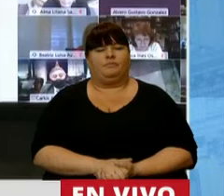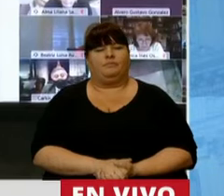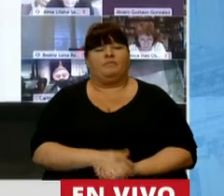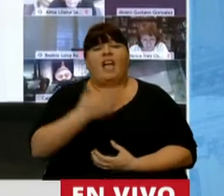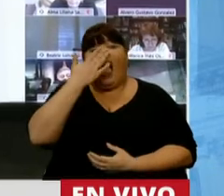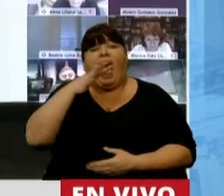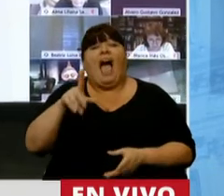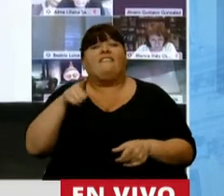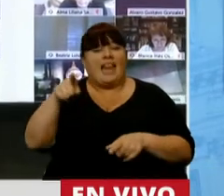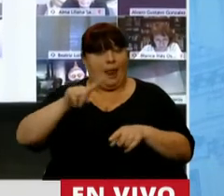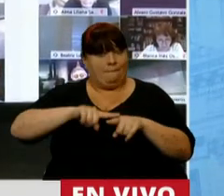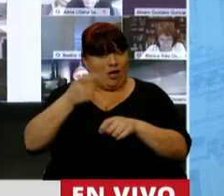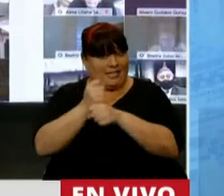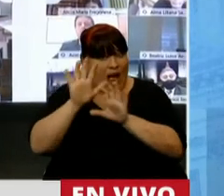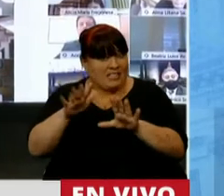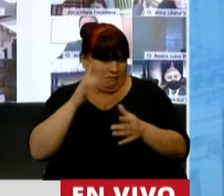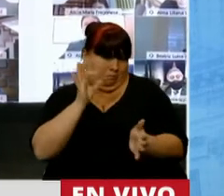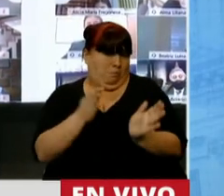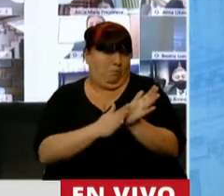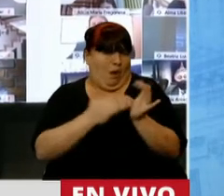resultado de estas políticas está a vista.